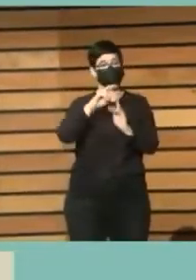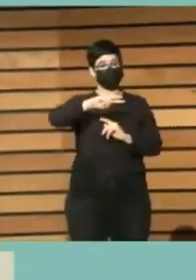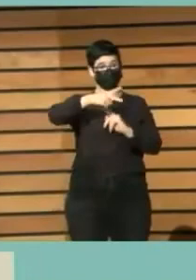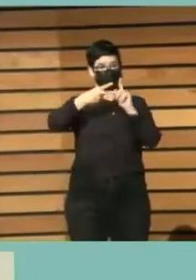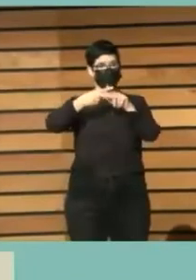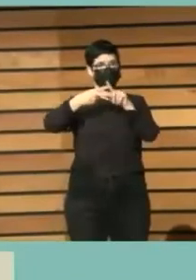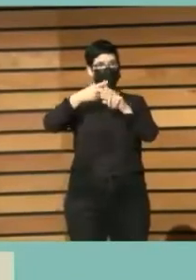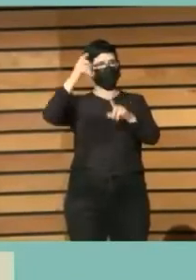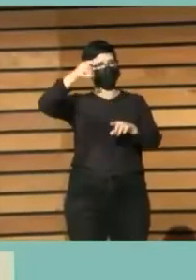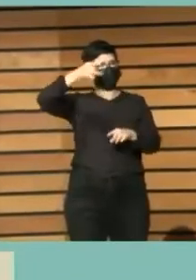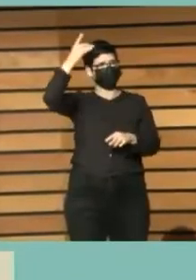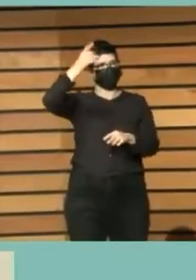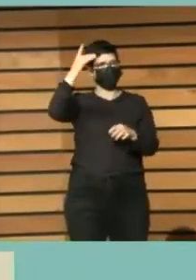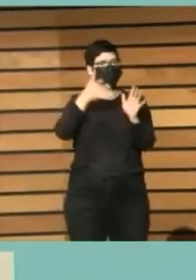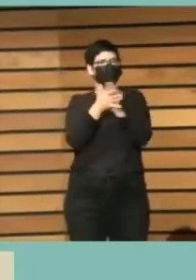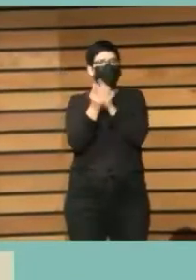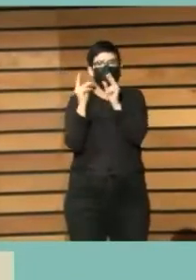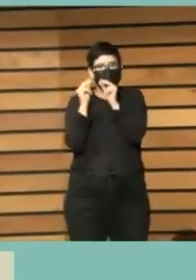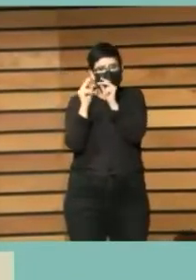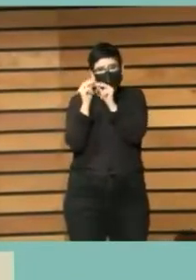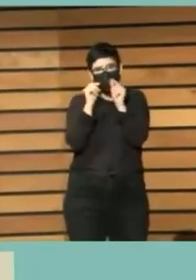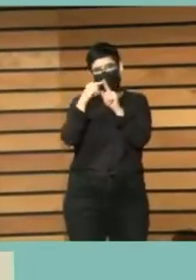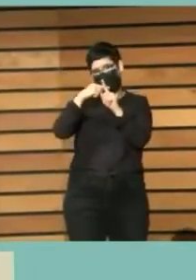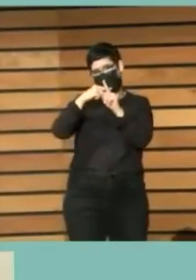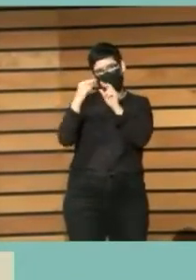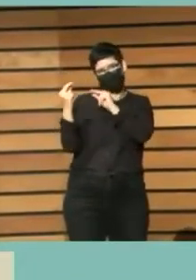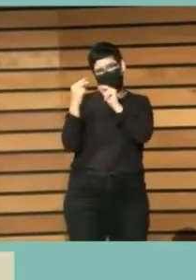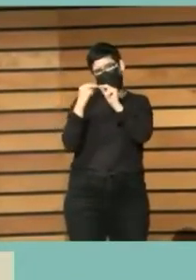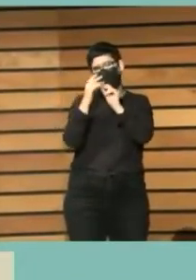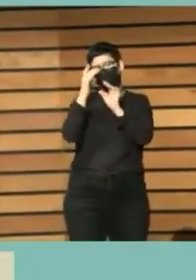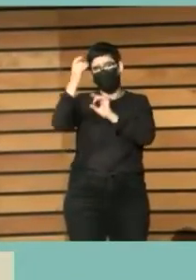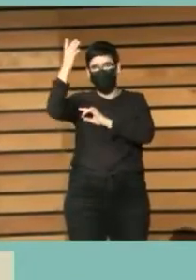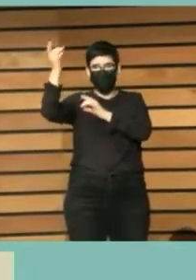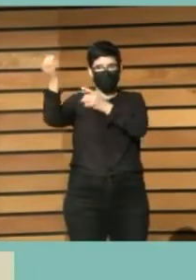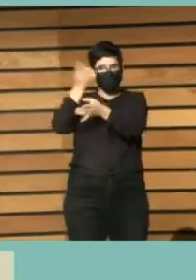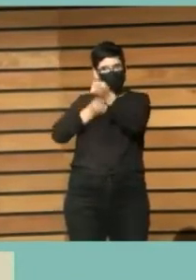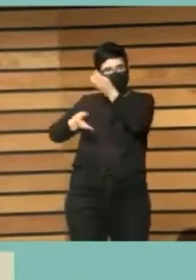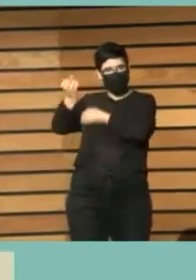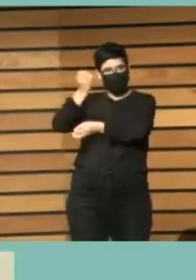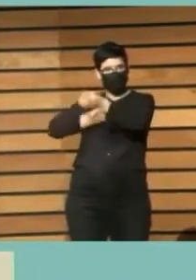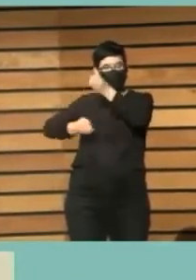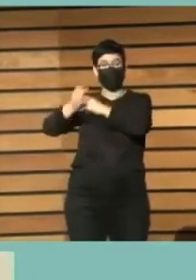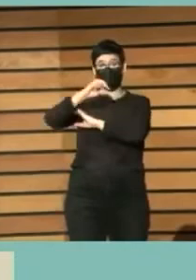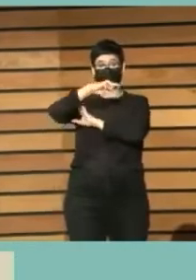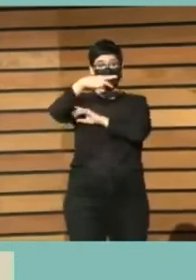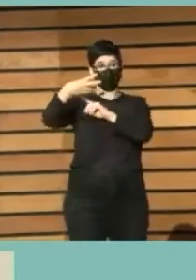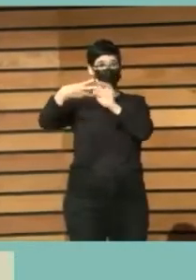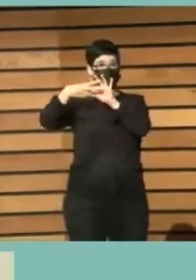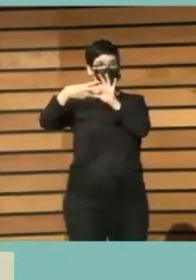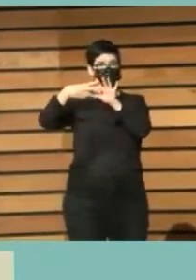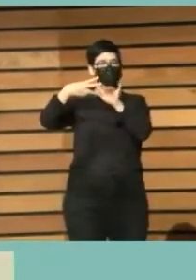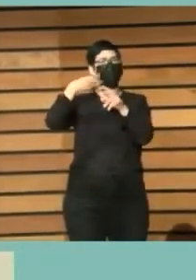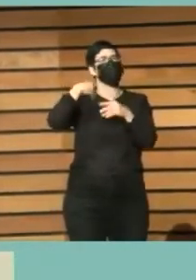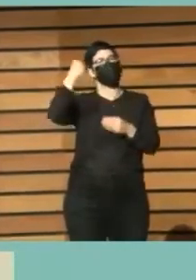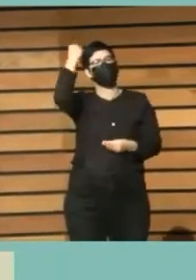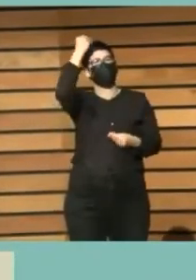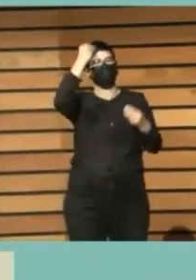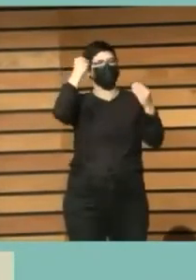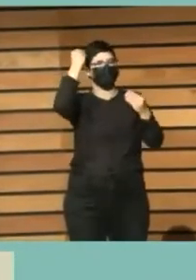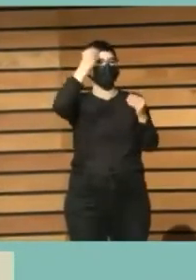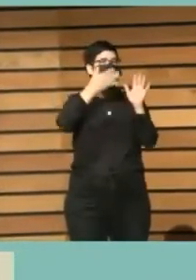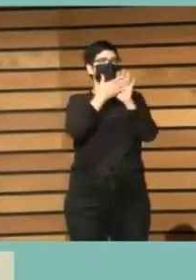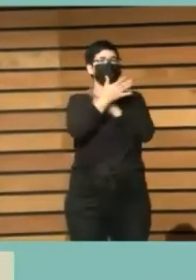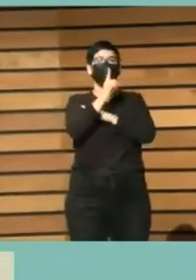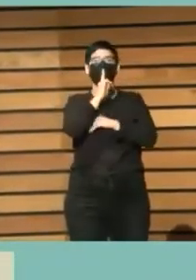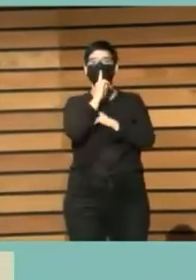creación, por lo tanto habrá susurro porque habrá intercambio de ideas. Y la tercera planta, que es la planta de pensar, es la que nos llevará a